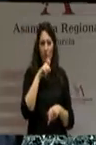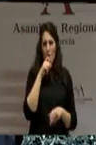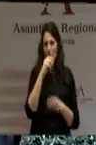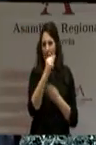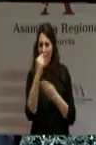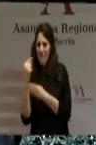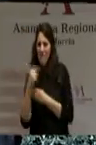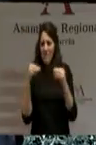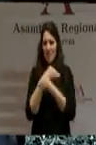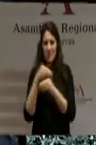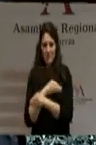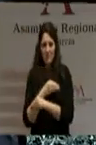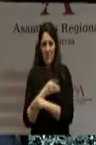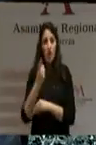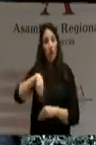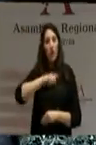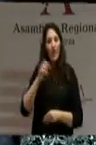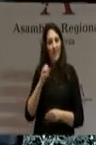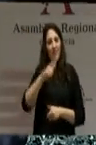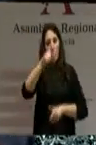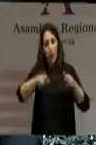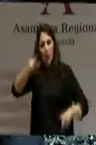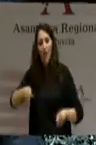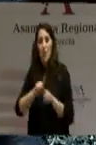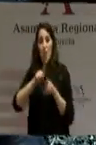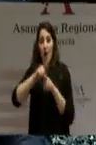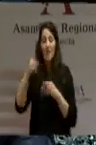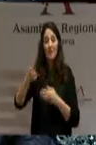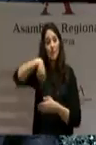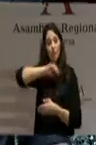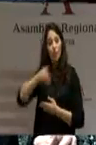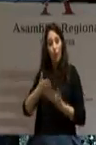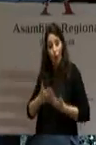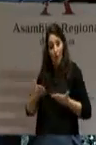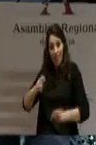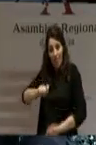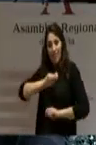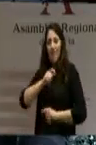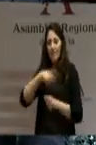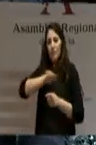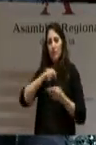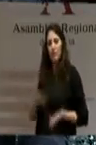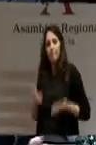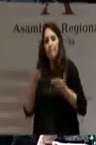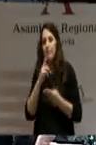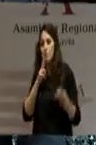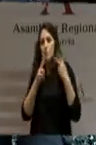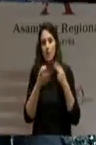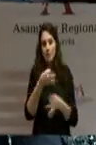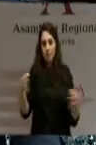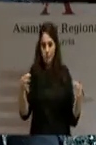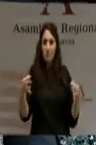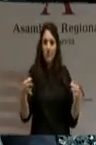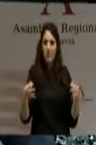que estar a la altura de los ciudadanos, a los cuales nos debemos. Lo importante es hacer